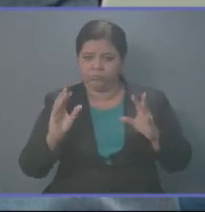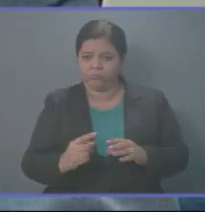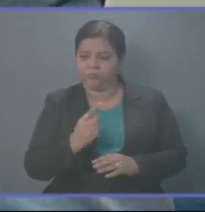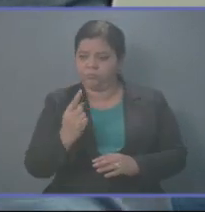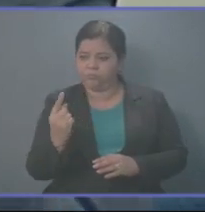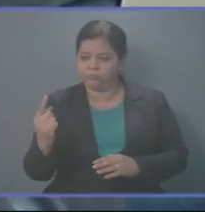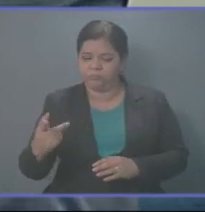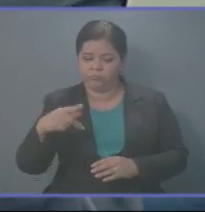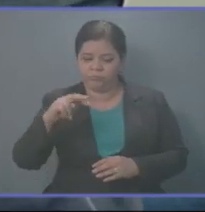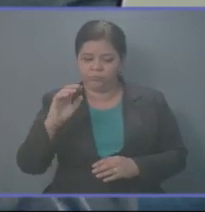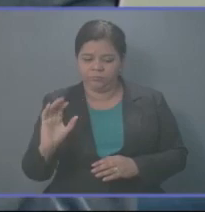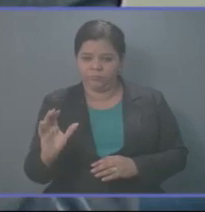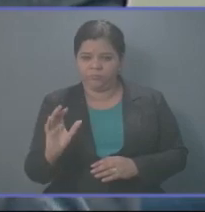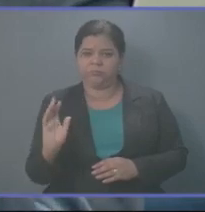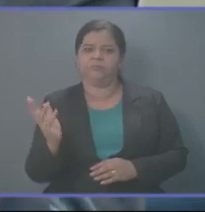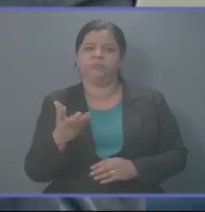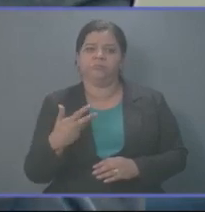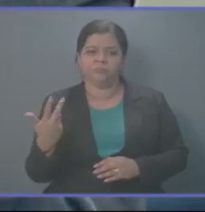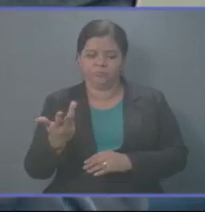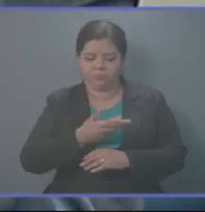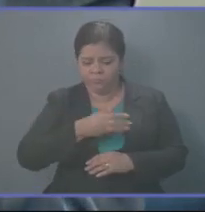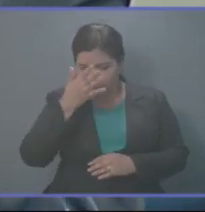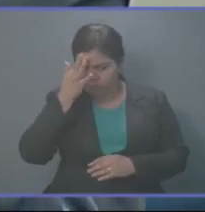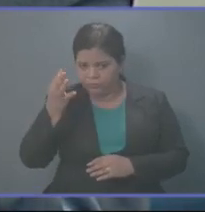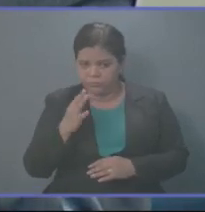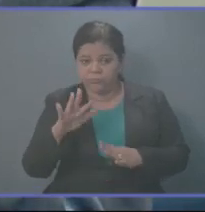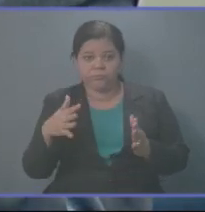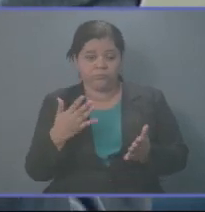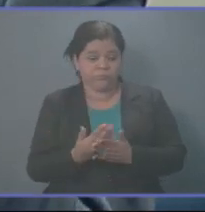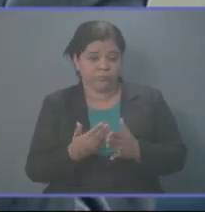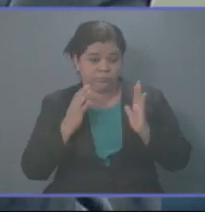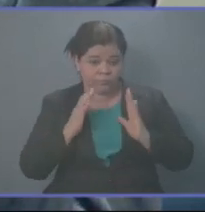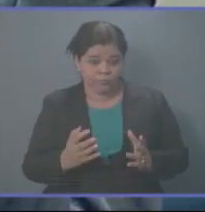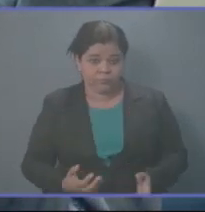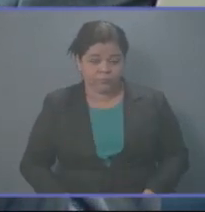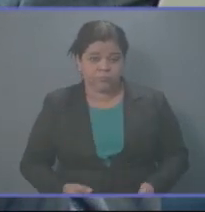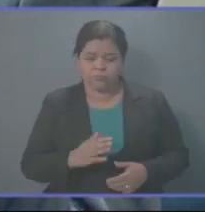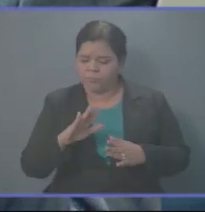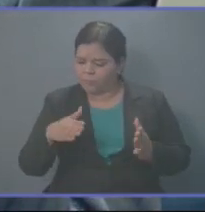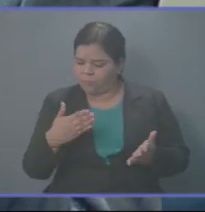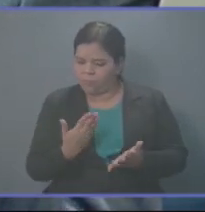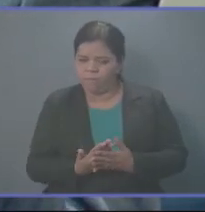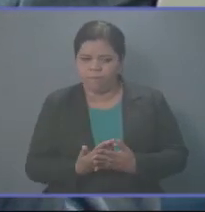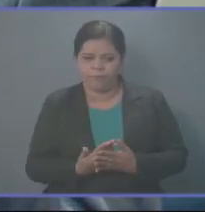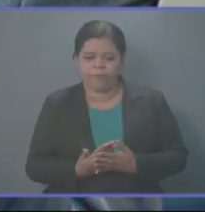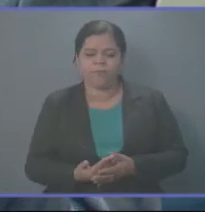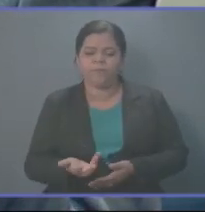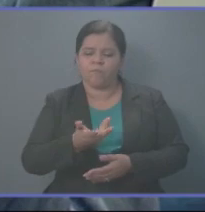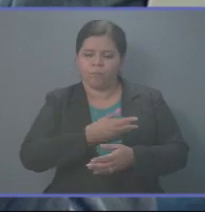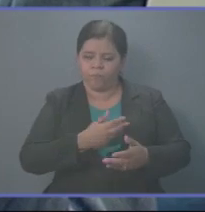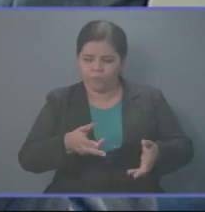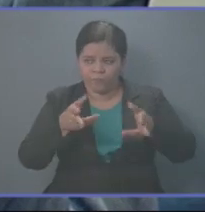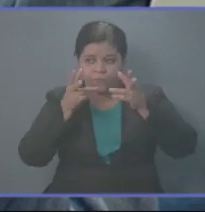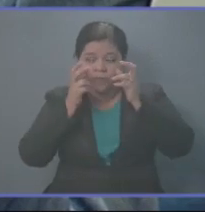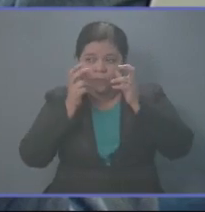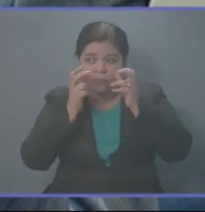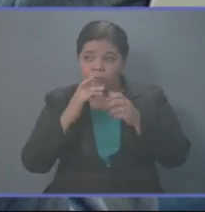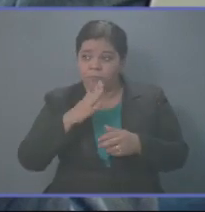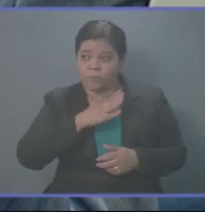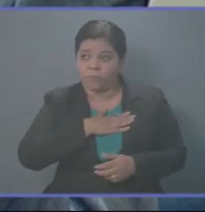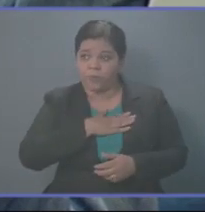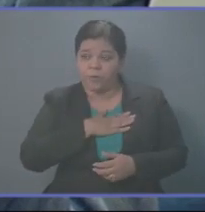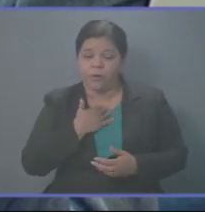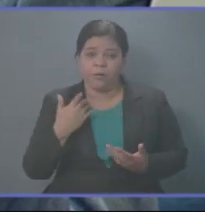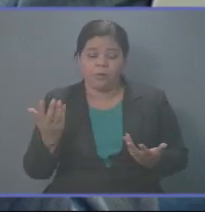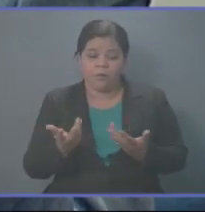de la policía. Y no hay que desmeritar, yo creo que en todos los gobiernos, en todos los gobiernos, y escuchando también a mi colega